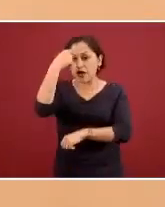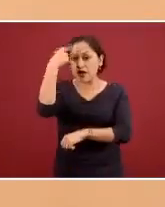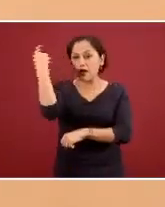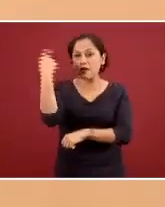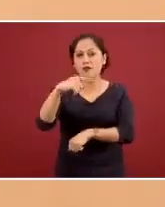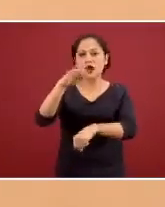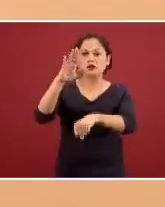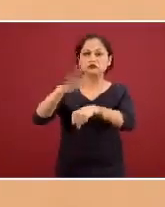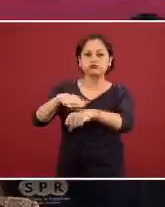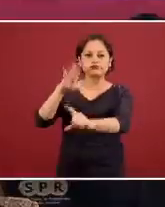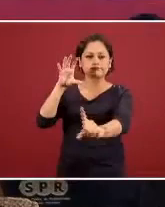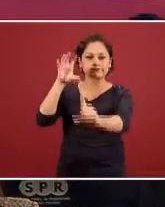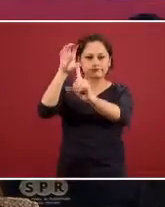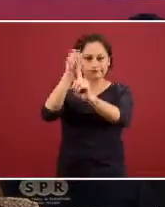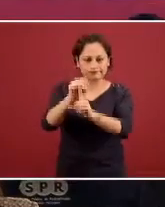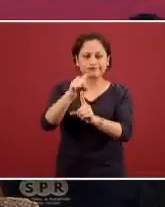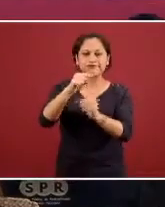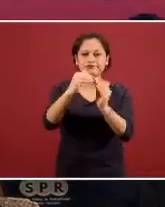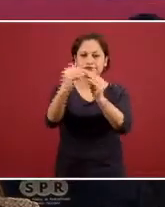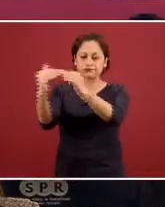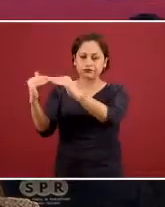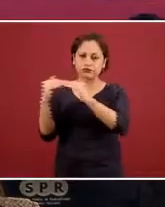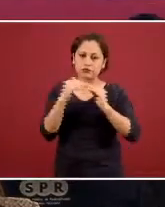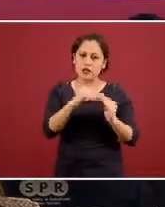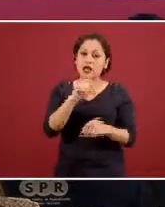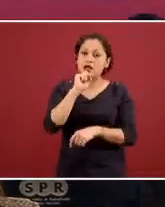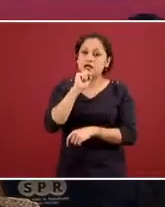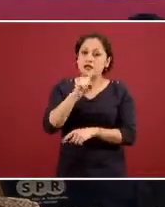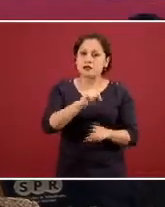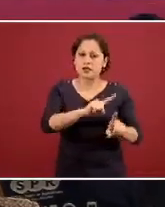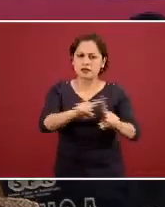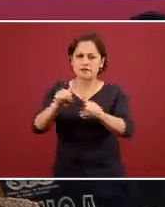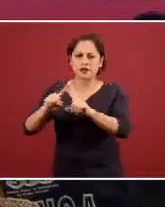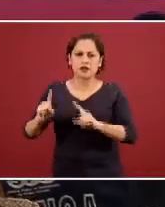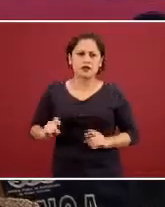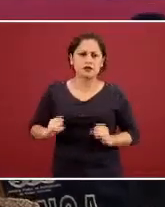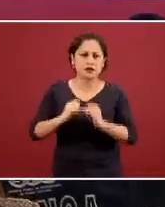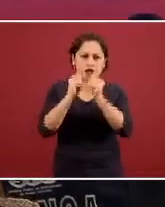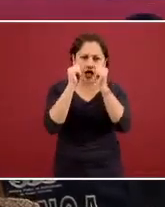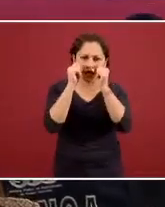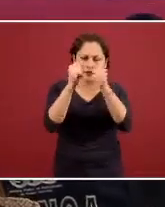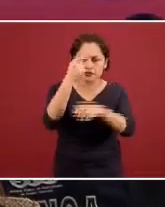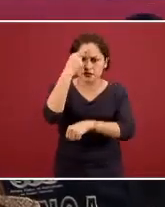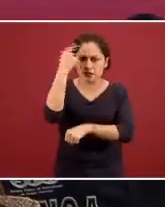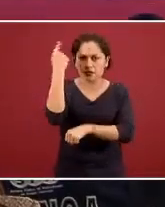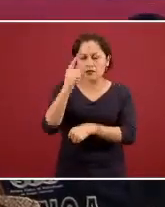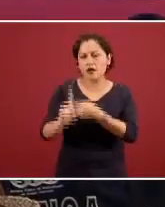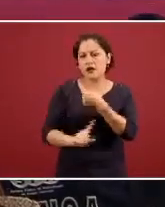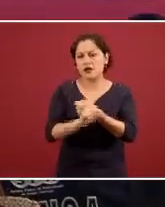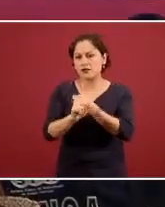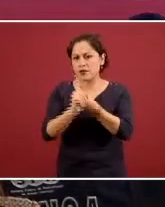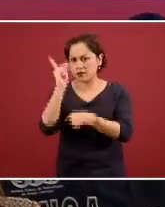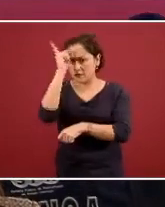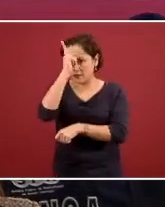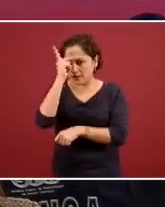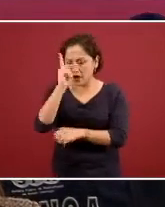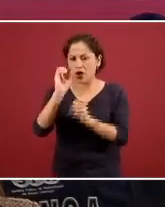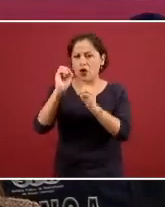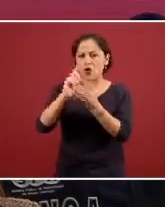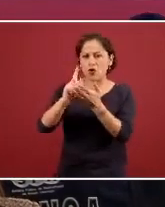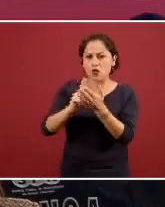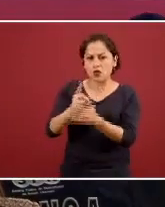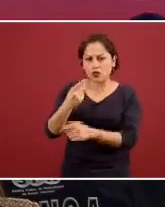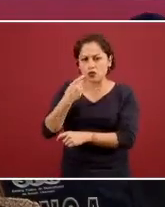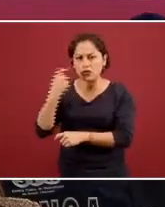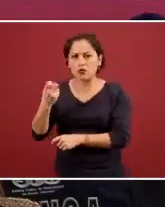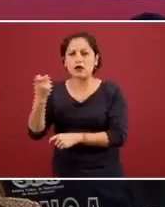hacia el hacer la salud mental accesible para todos los mexicanos y hacia integrar a los problemas de consumo de drogas como uno más de